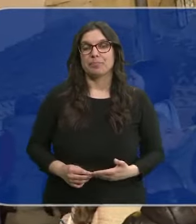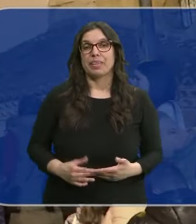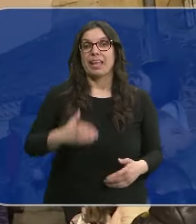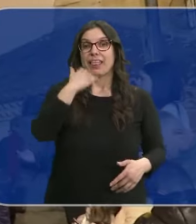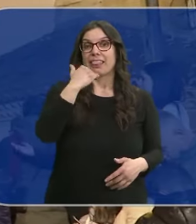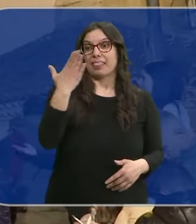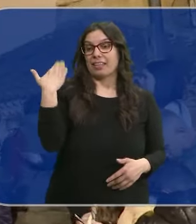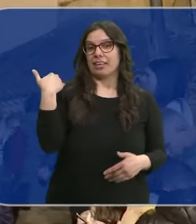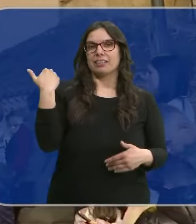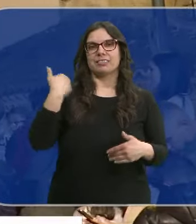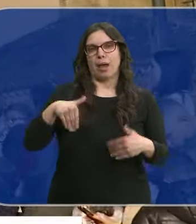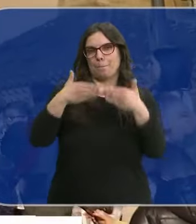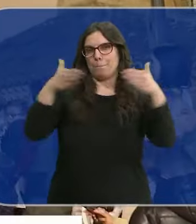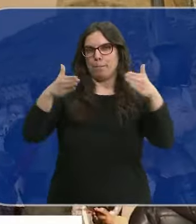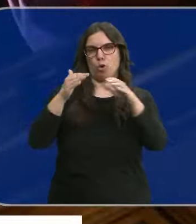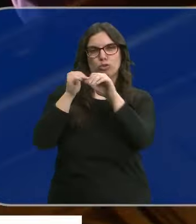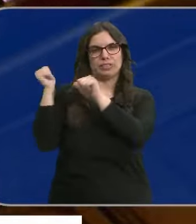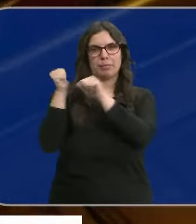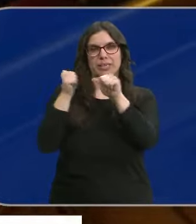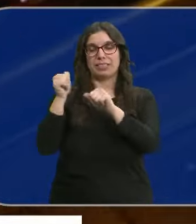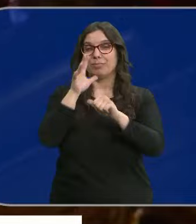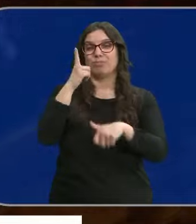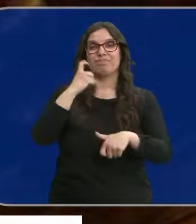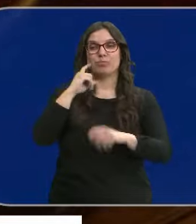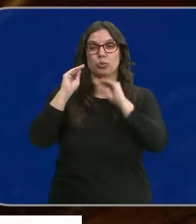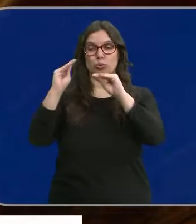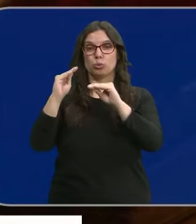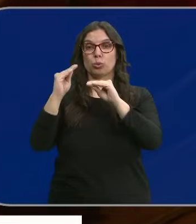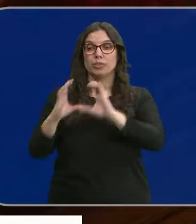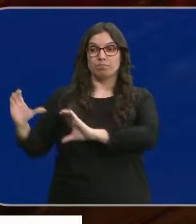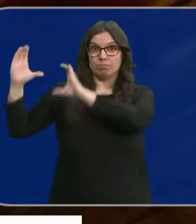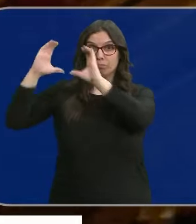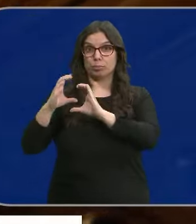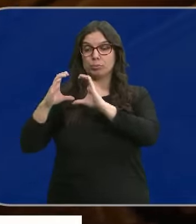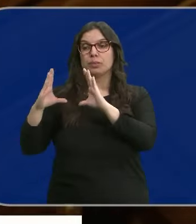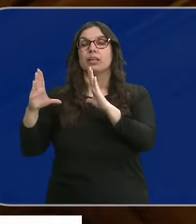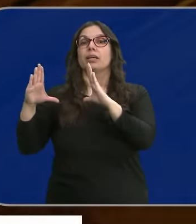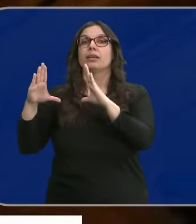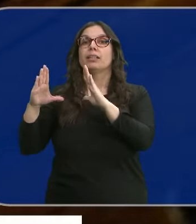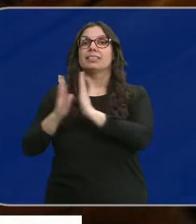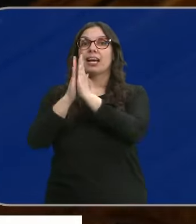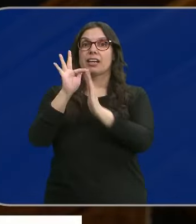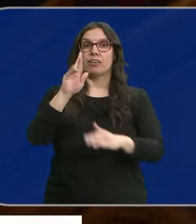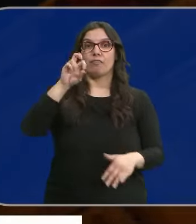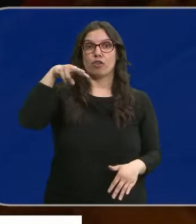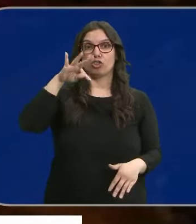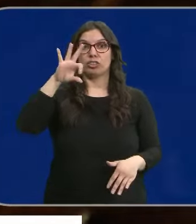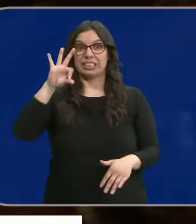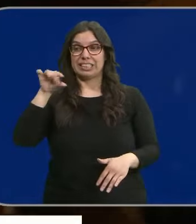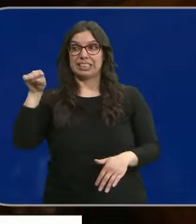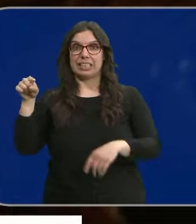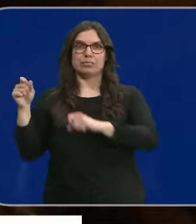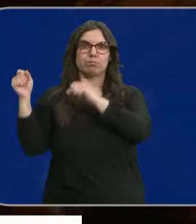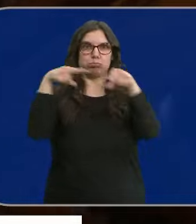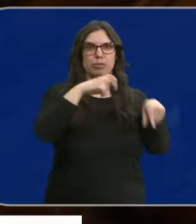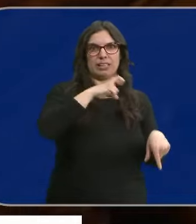Zamora ya ha dado el pistoletazo de salida a la Semana Santa con el tradicional traslado del Nazareno de Sanfrontis que ya se ha convertido casi en la primera